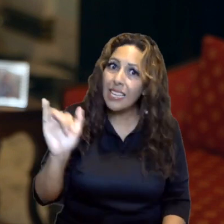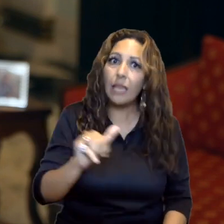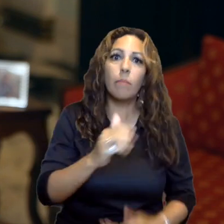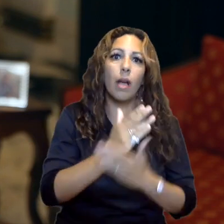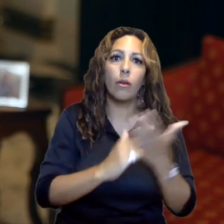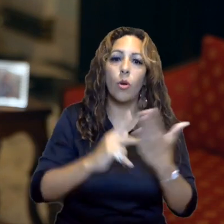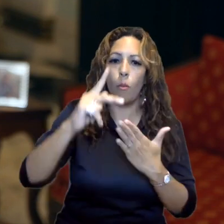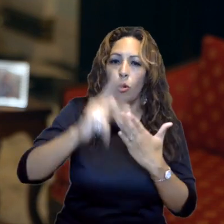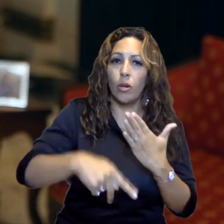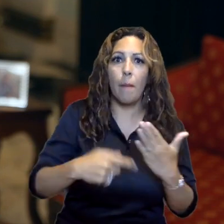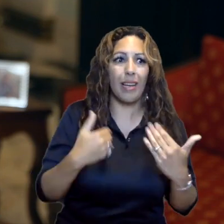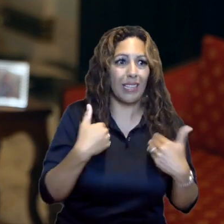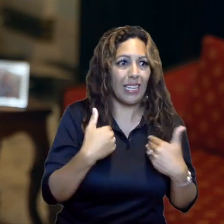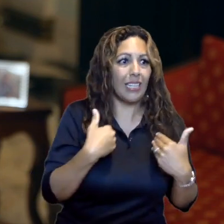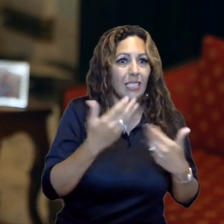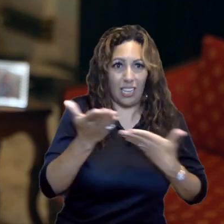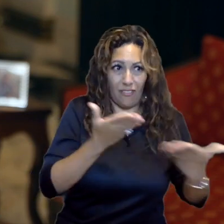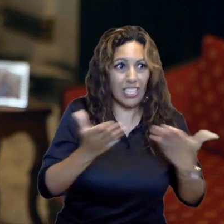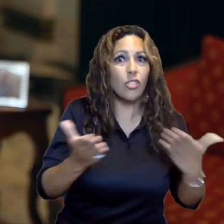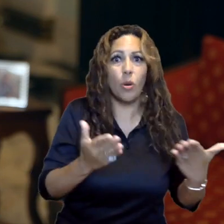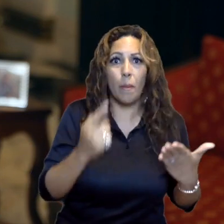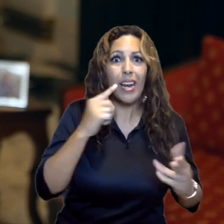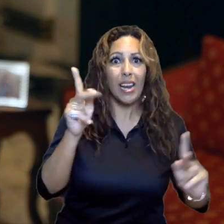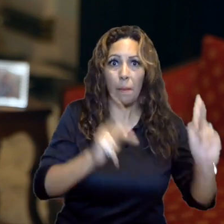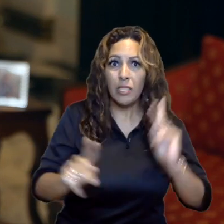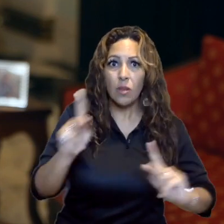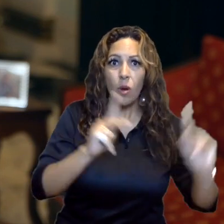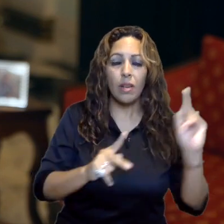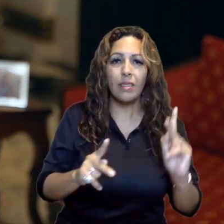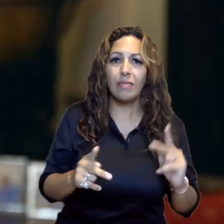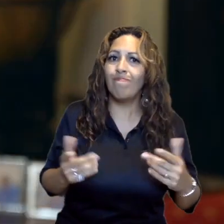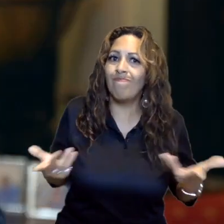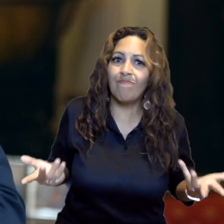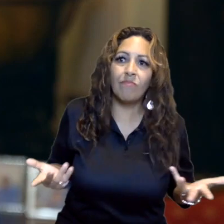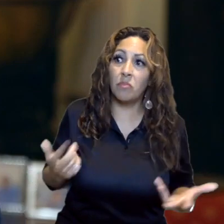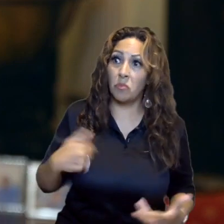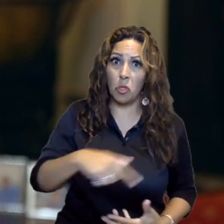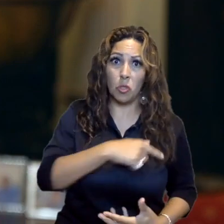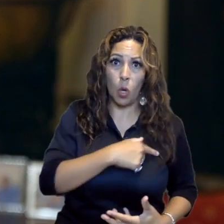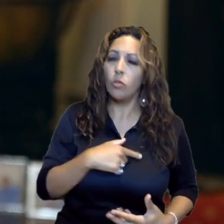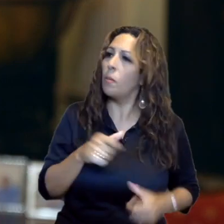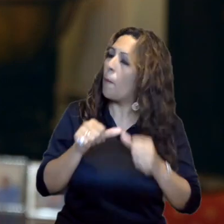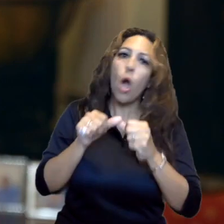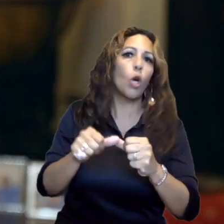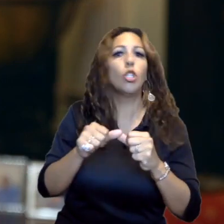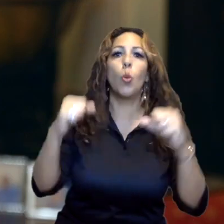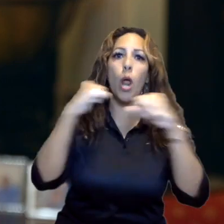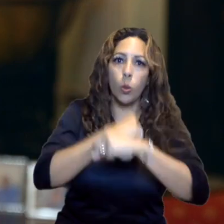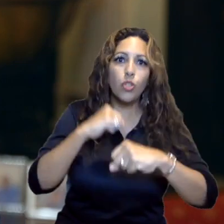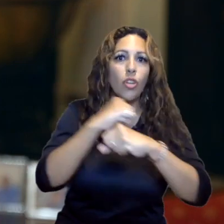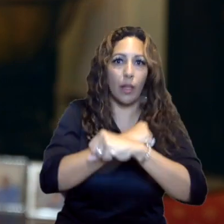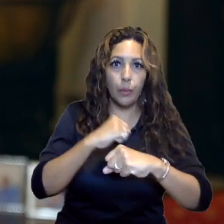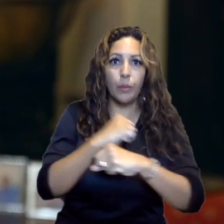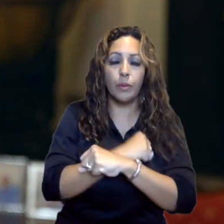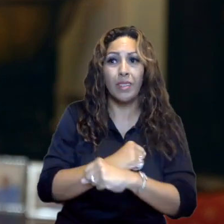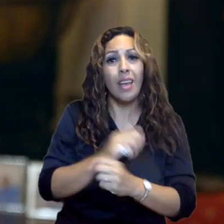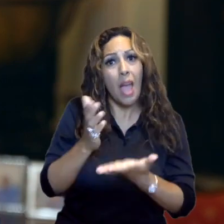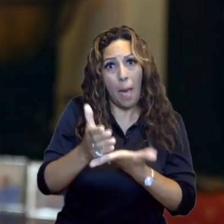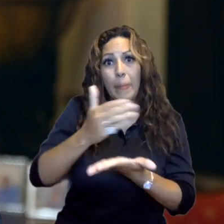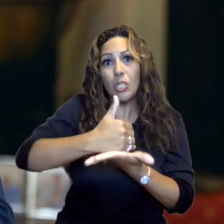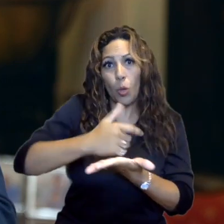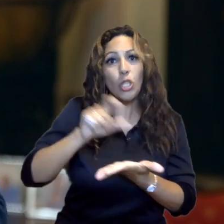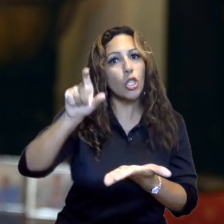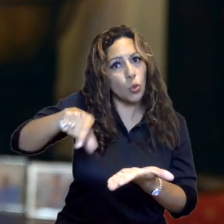aumentos limitados para servirle bien a nuestro pueblo. No vamos a claudicar en nuestra lucha. El presupuesto